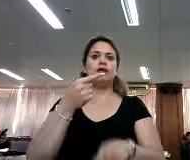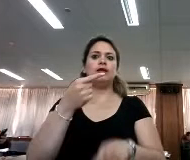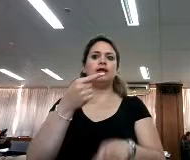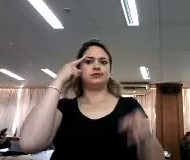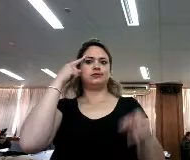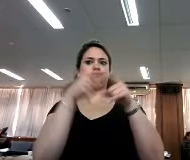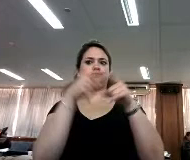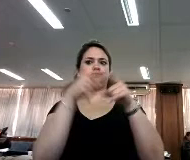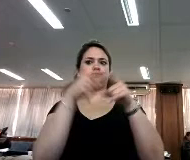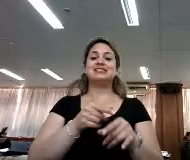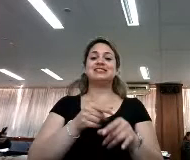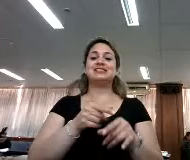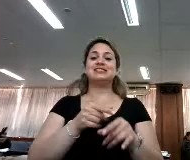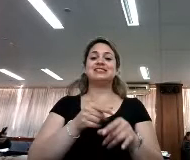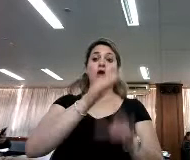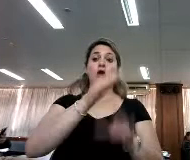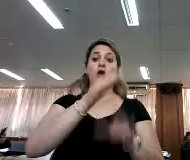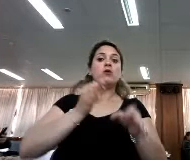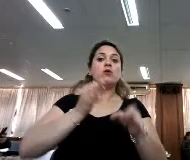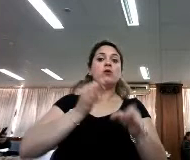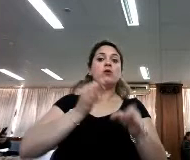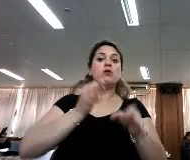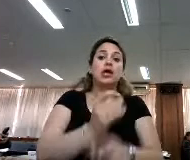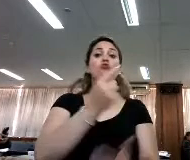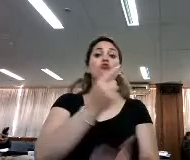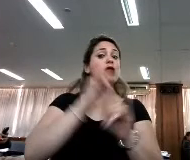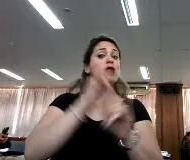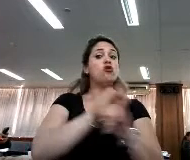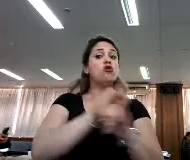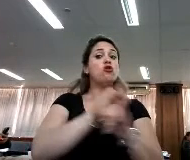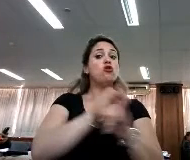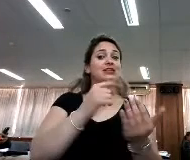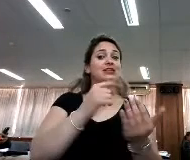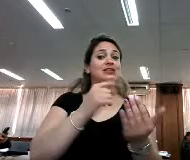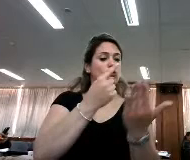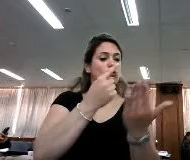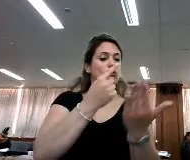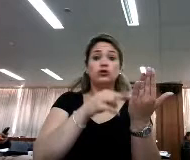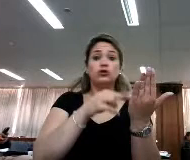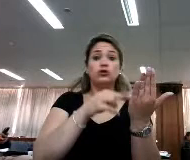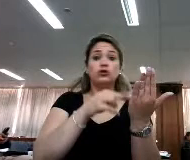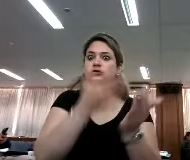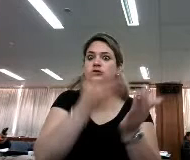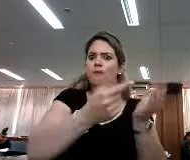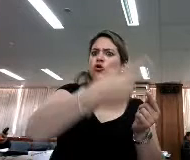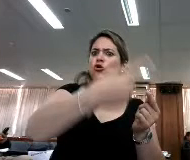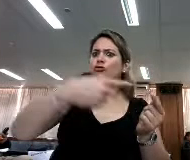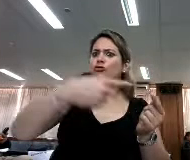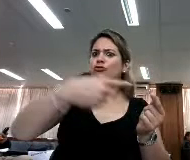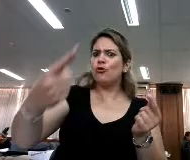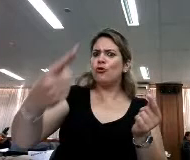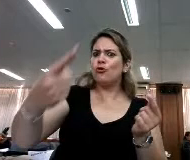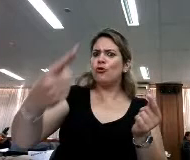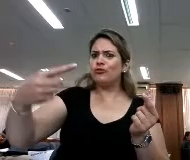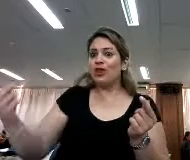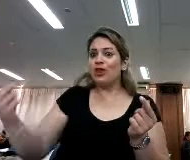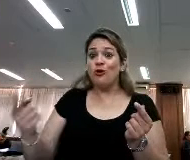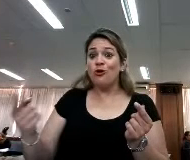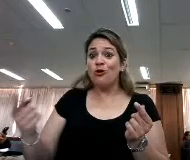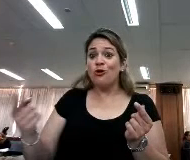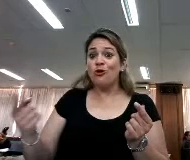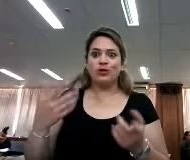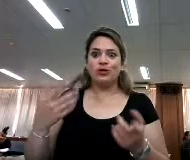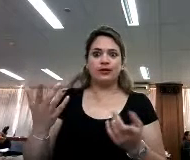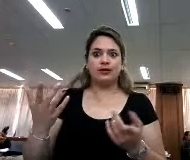alfabetizar a los chicos que no se queden con una fuente ni siquiera que se queden con la fuente tradicional sino ver si tiene cierta tendencia hacia un lado cierta tendencia a otro se crearon